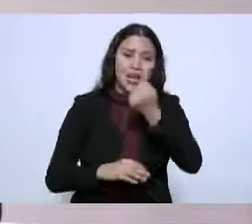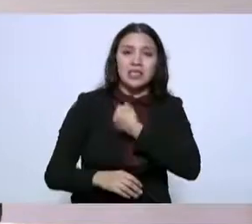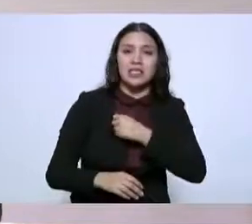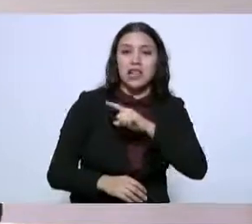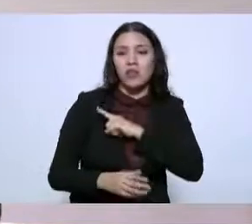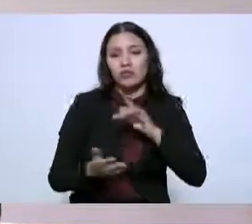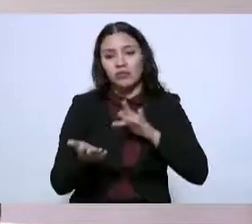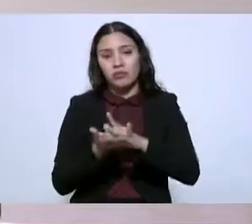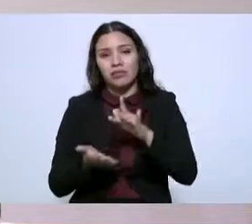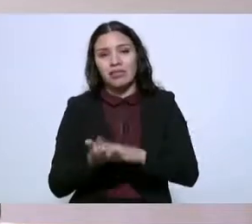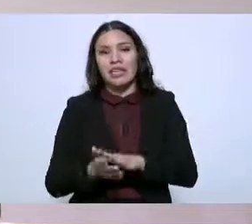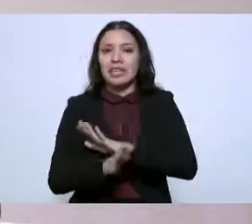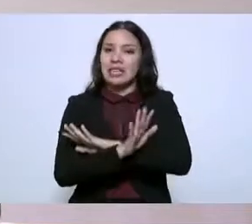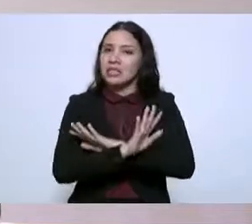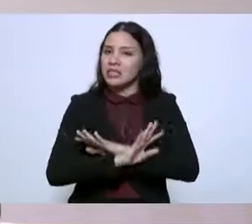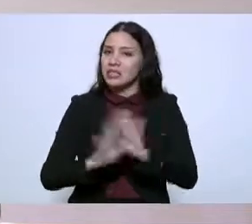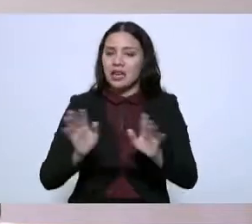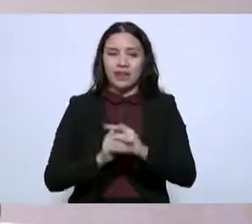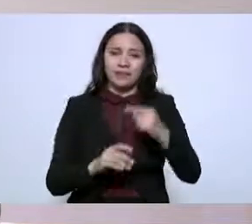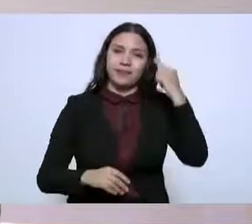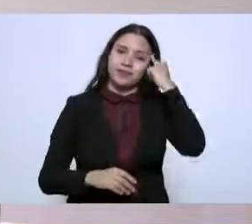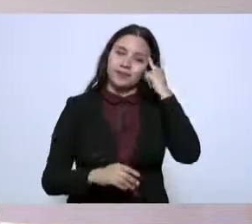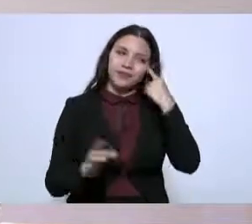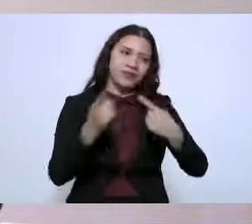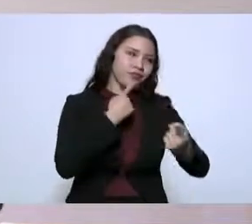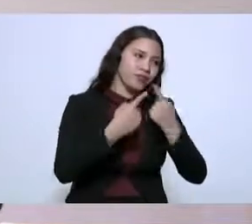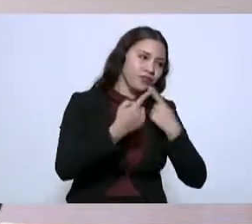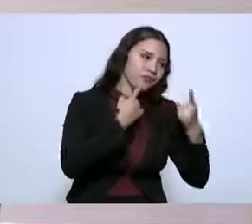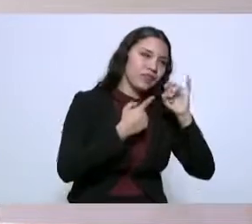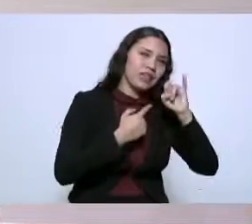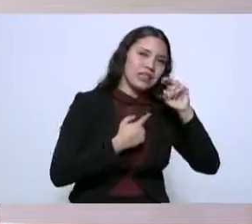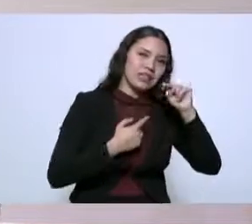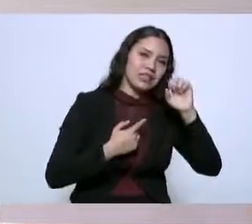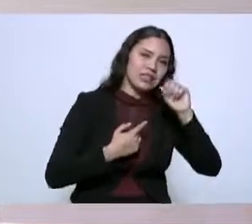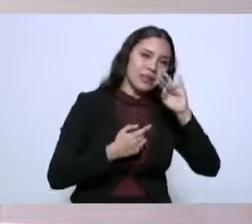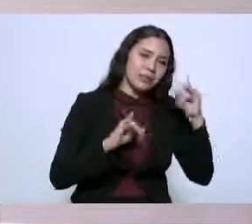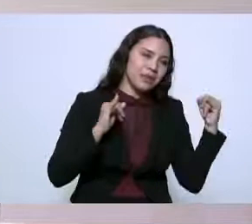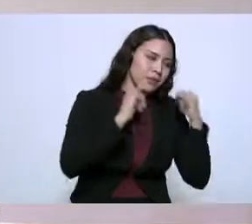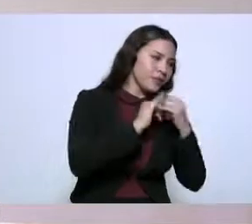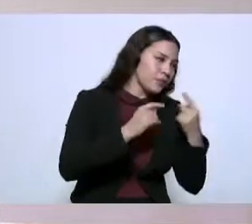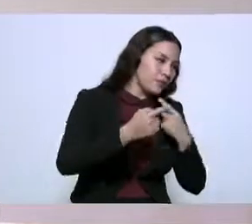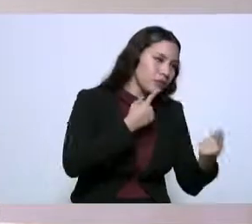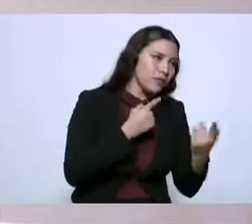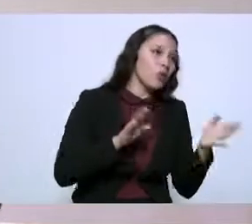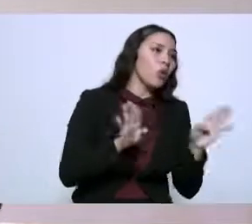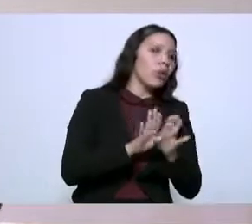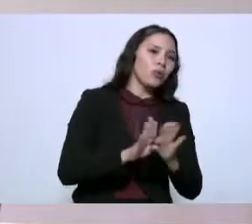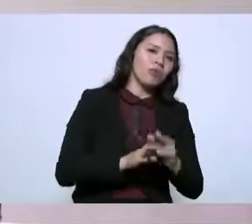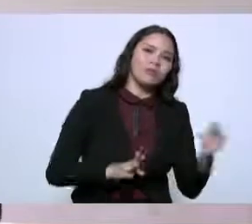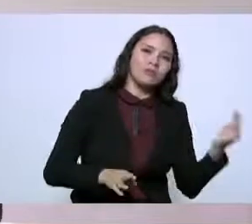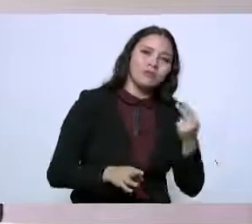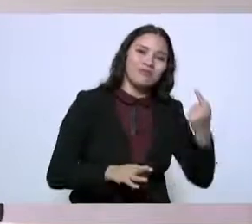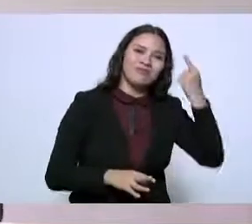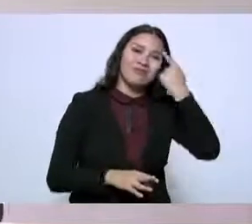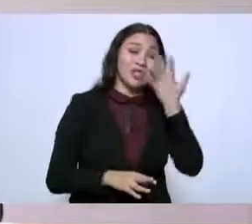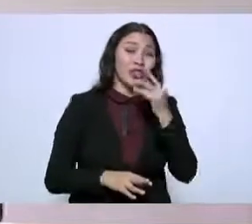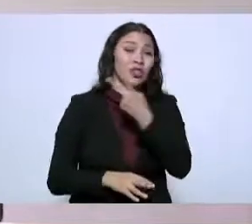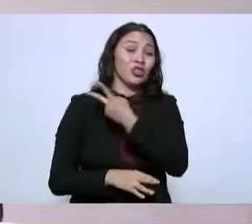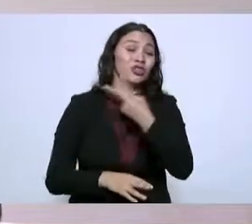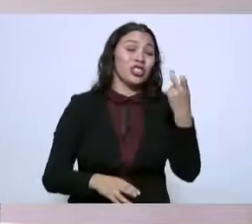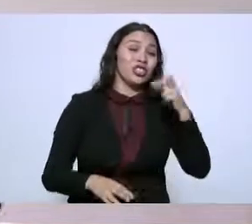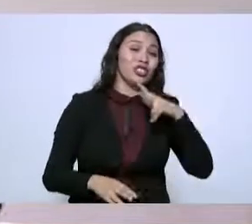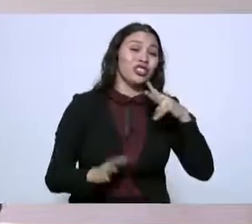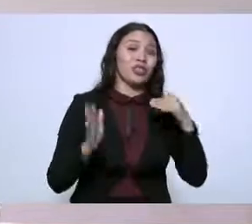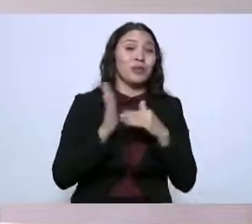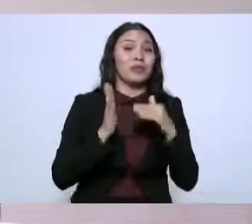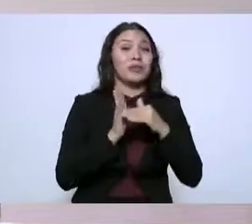calculado, que ya lo hemos platicado también con el Insabi, que para solventar esta situación son alrededor de 218